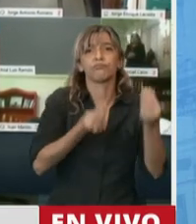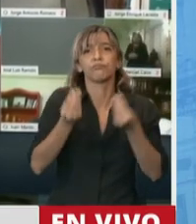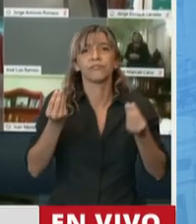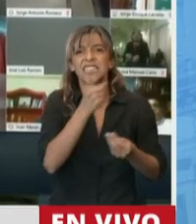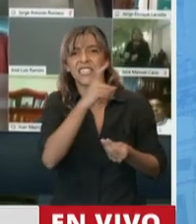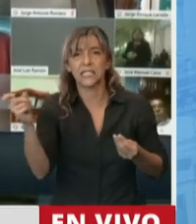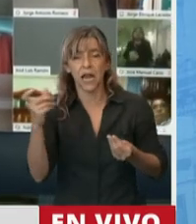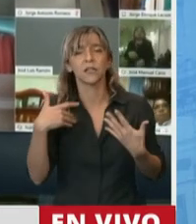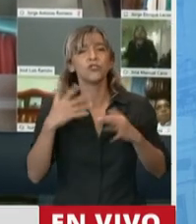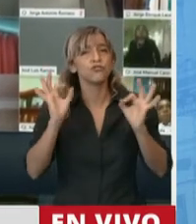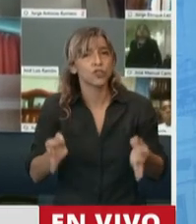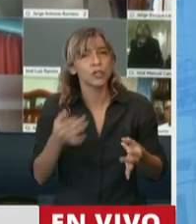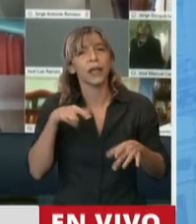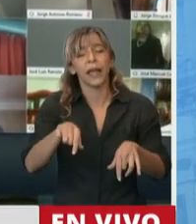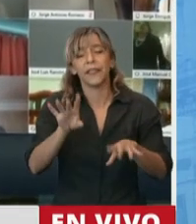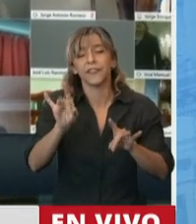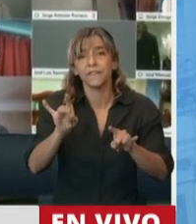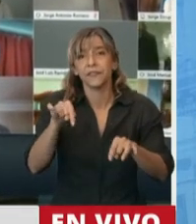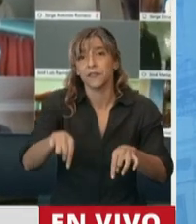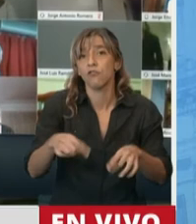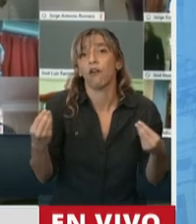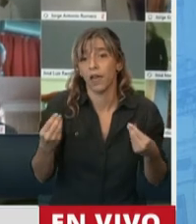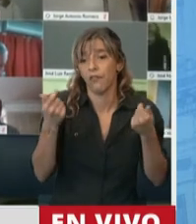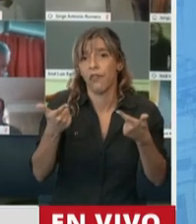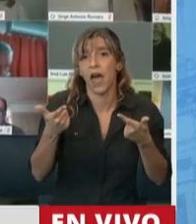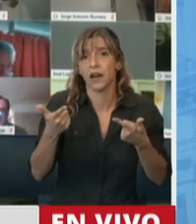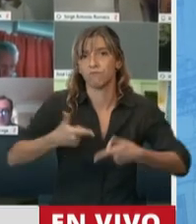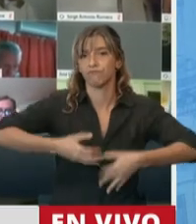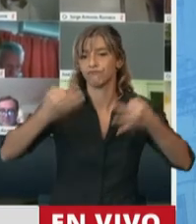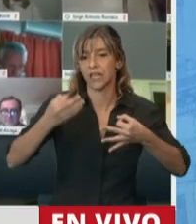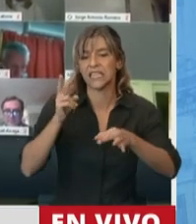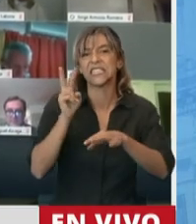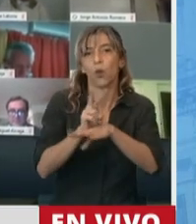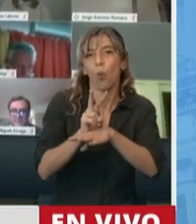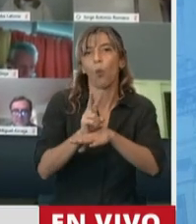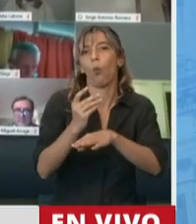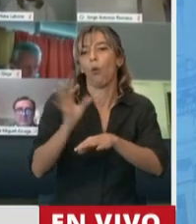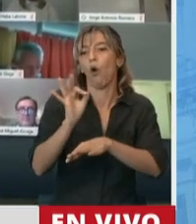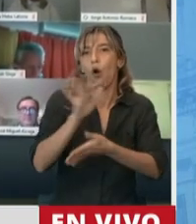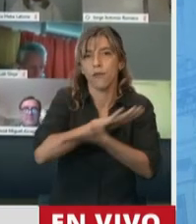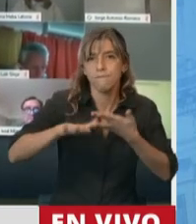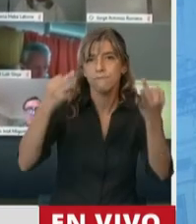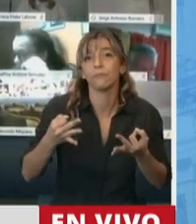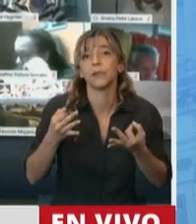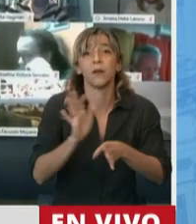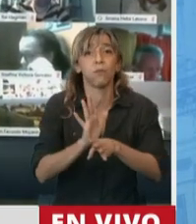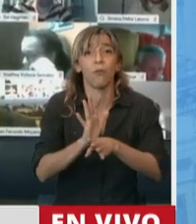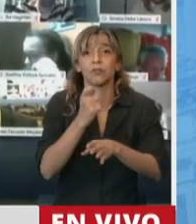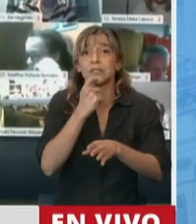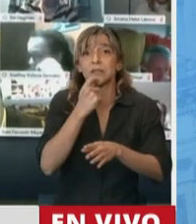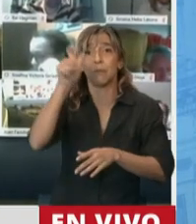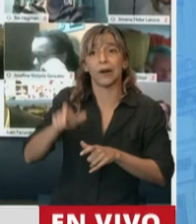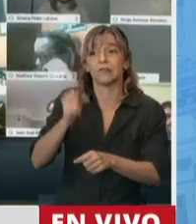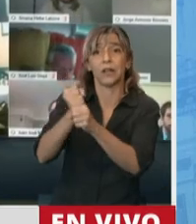garantizar esas condiciones de higiene y seguridad, por ejemplo, en sus domicilios. Y en ese camino nosotros